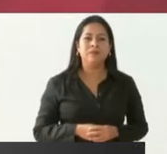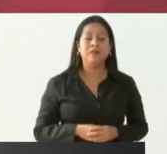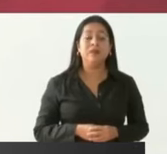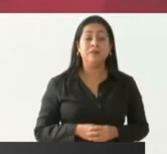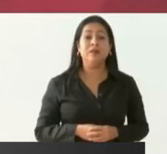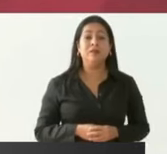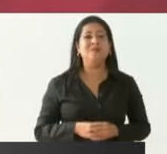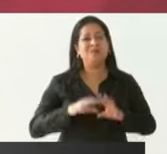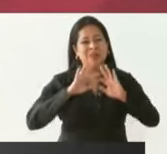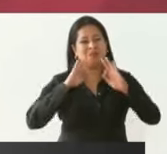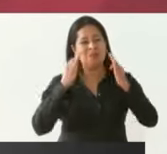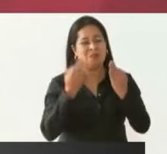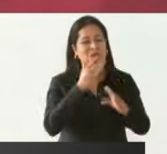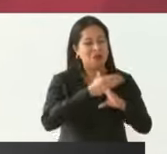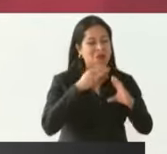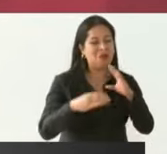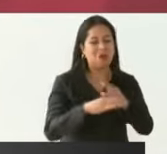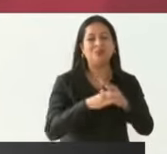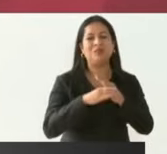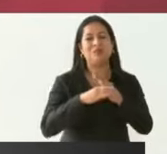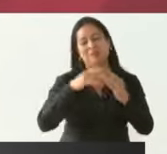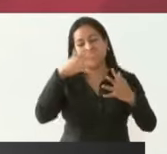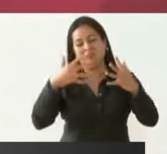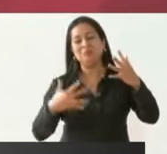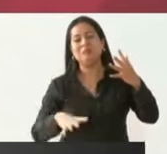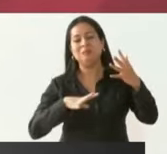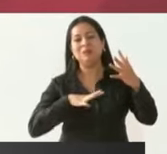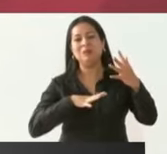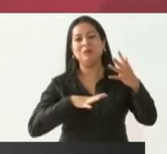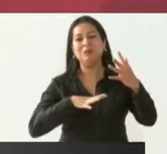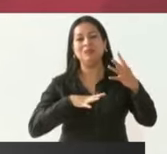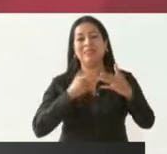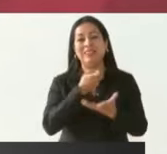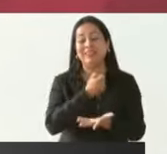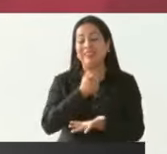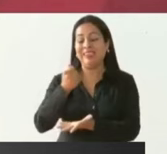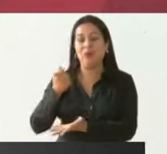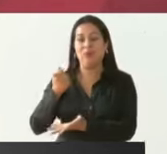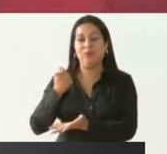de nuestra economía.